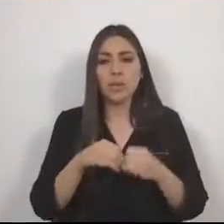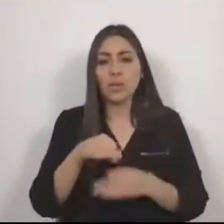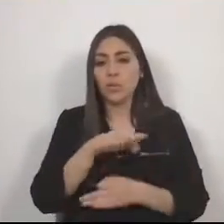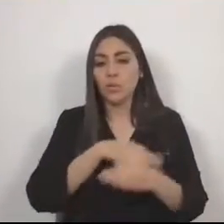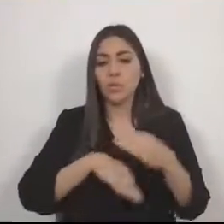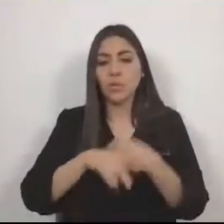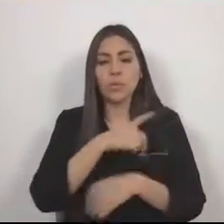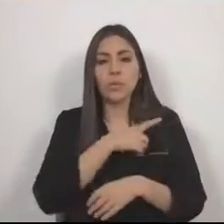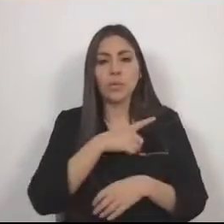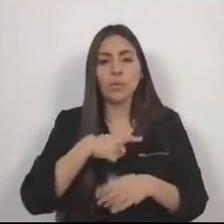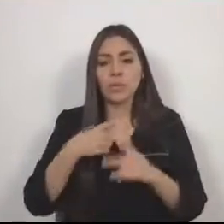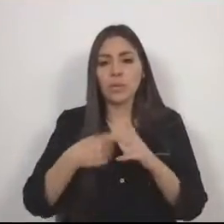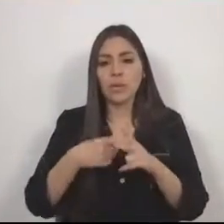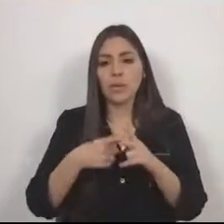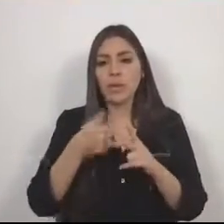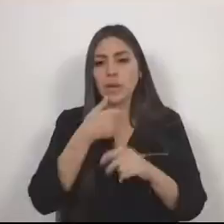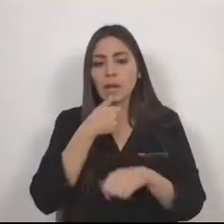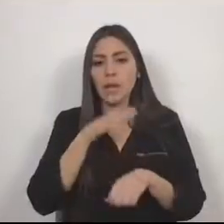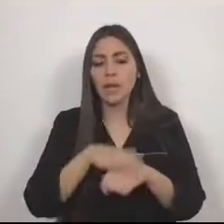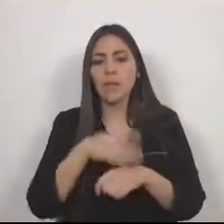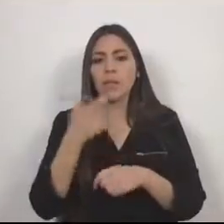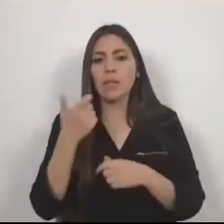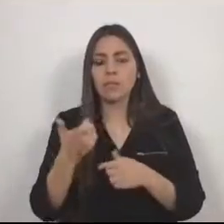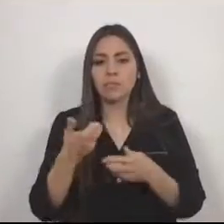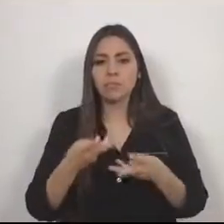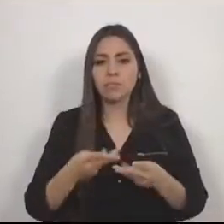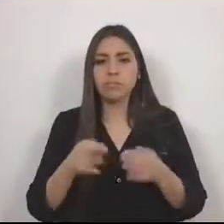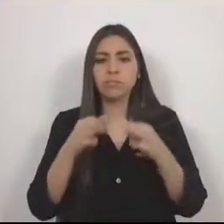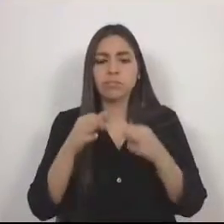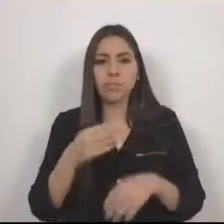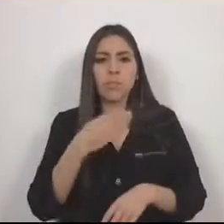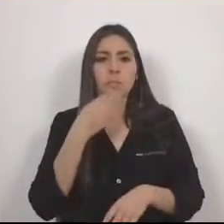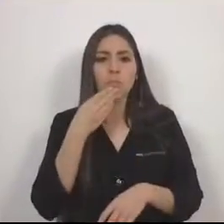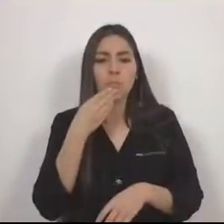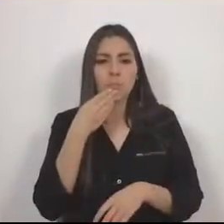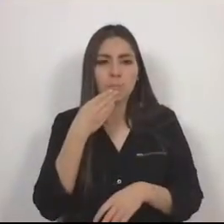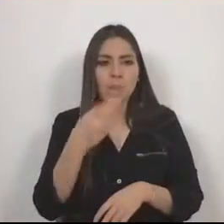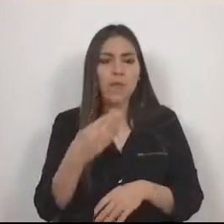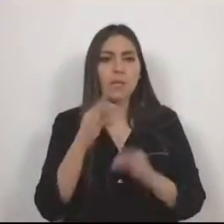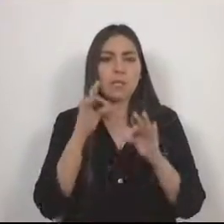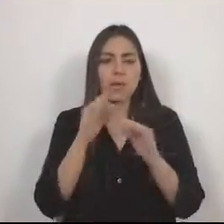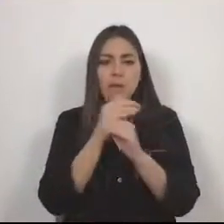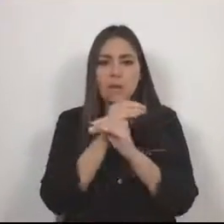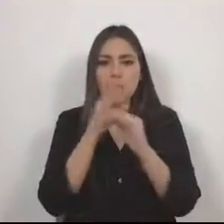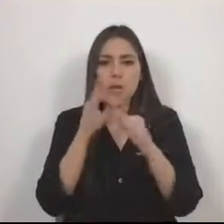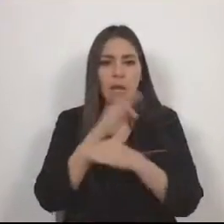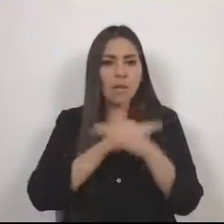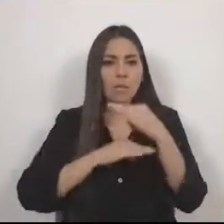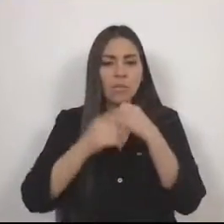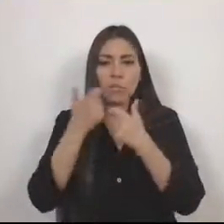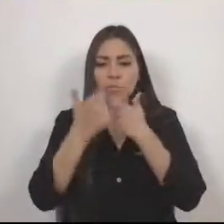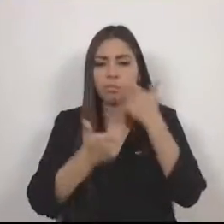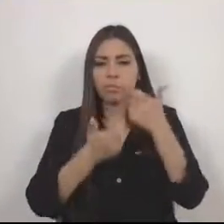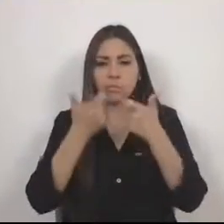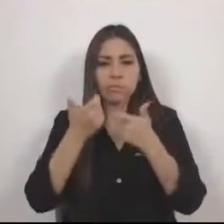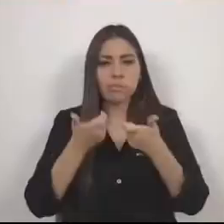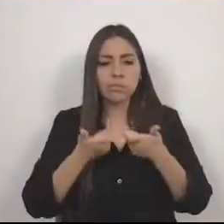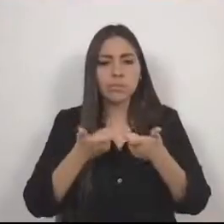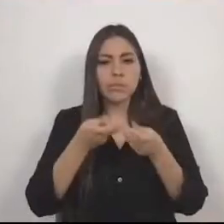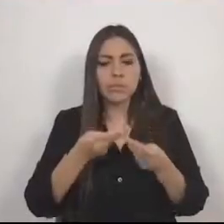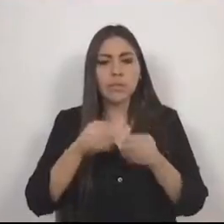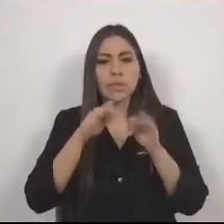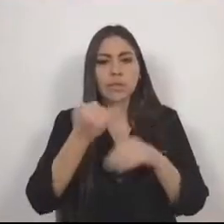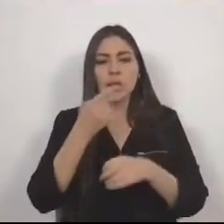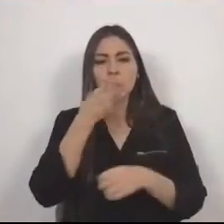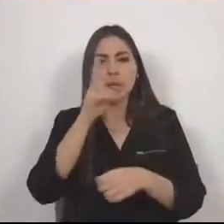bajo los principios de eficacia, eficiencia, economía, transparencia y honradez. De esta manera y en